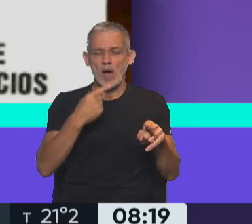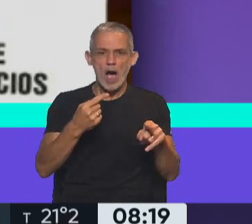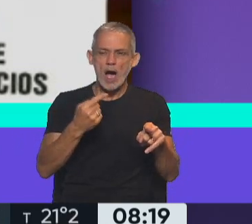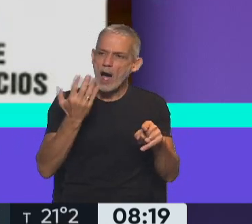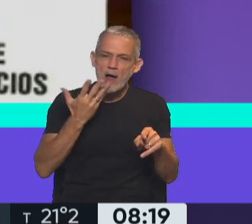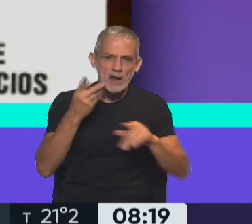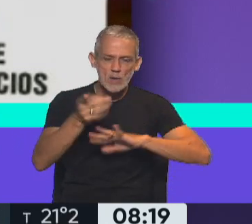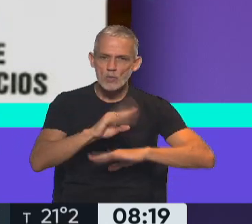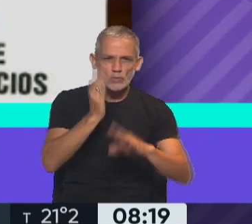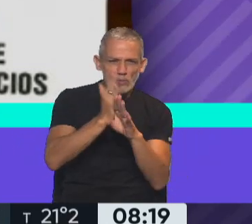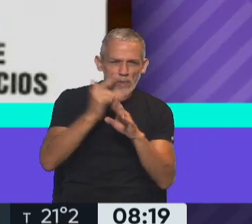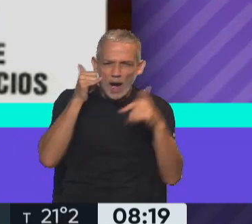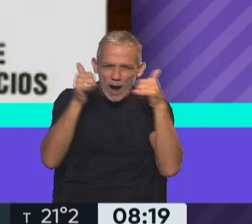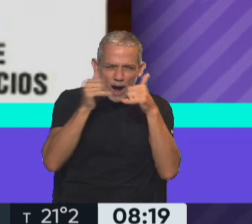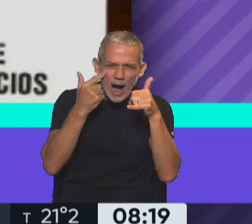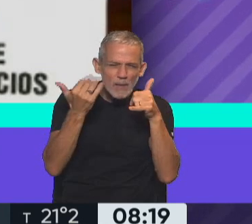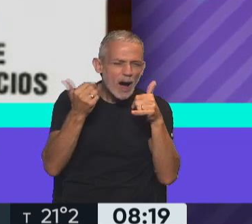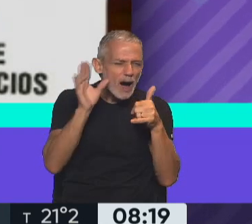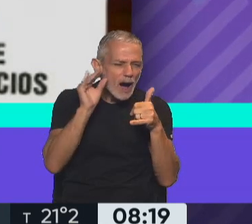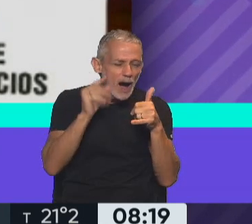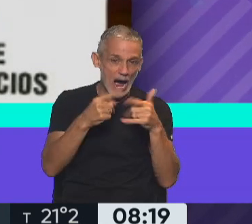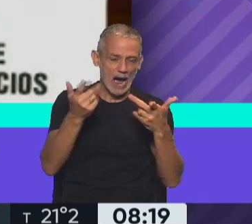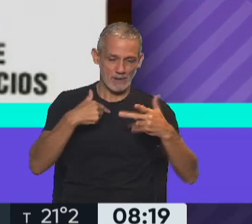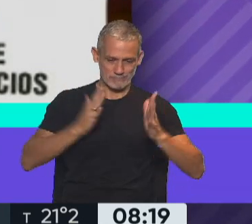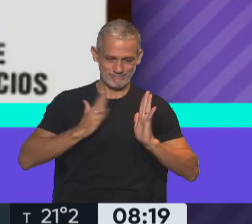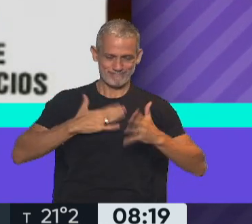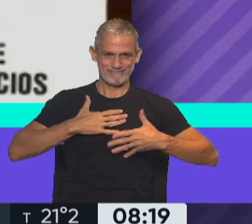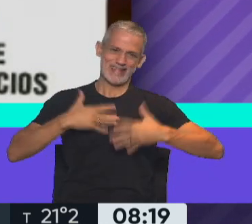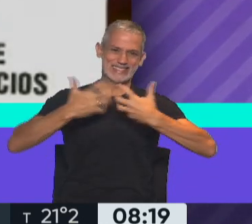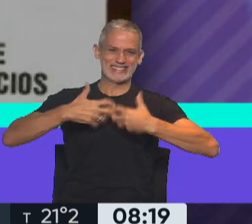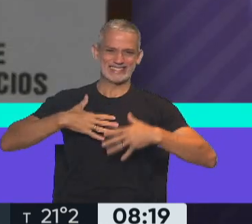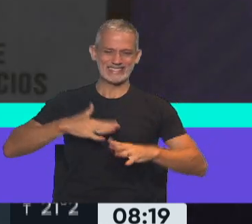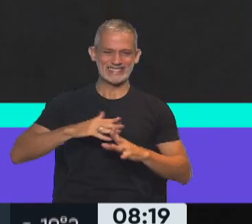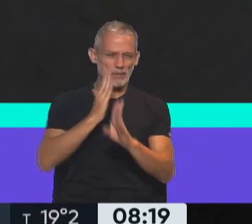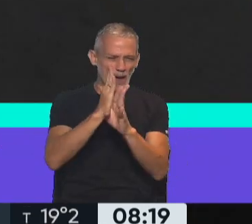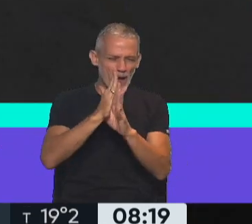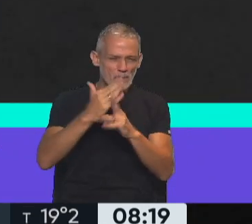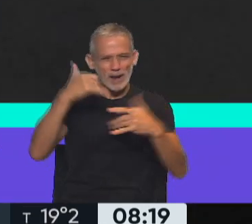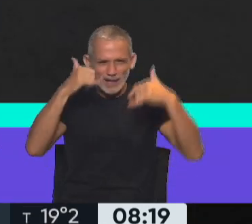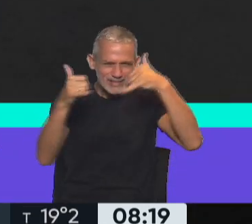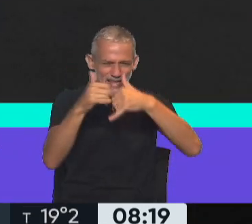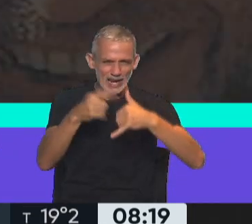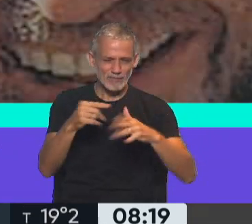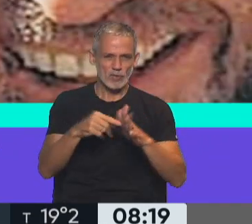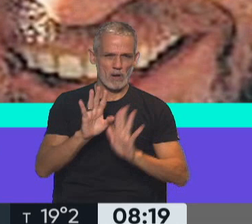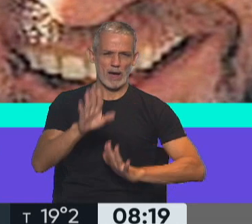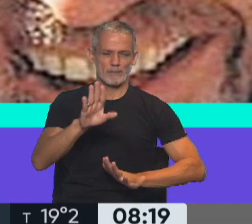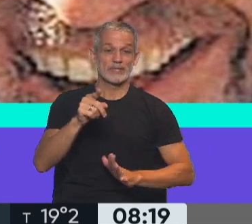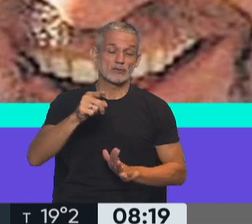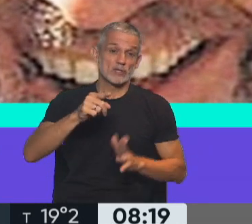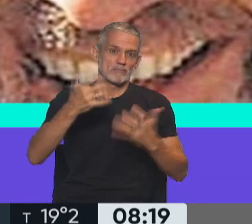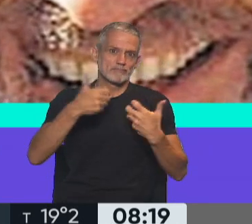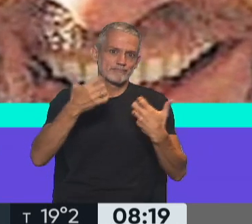juguete y empieza a armar su propio sistema de espionaje. De hecho, el